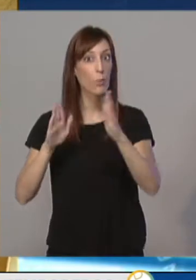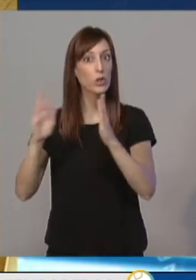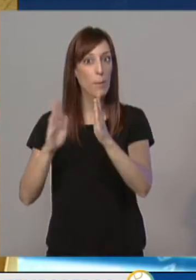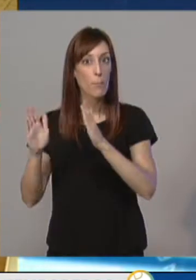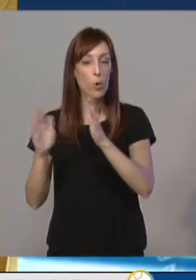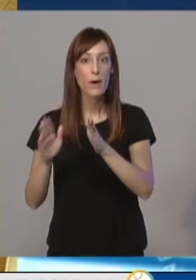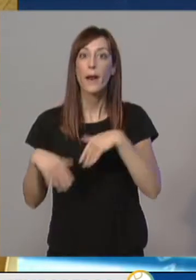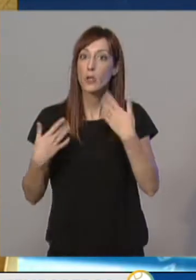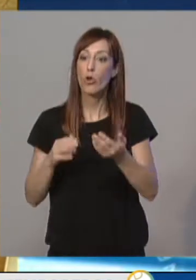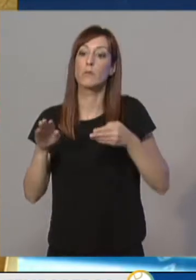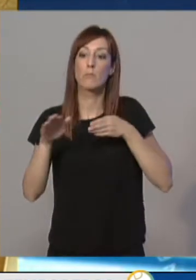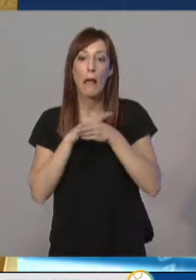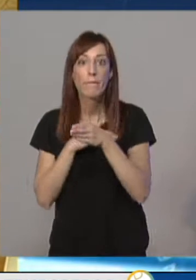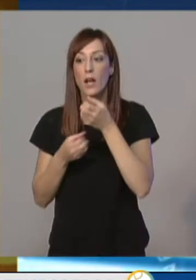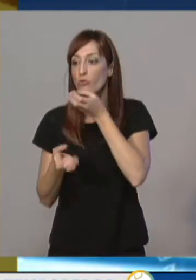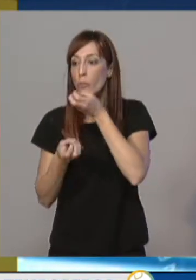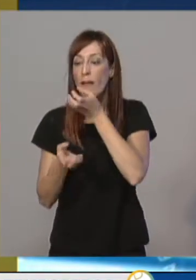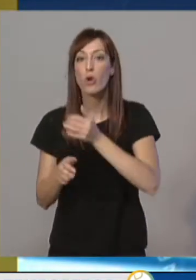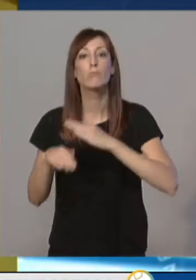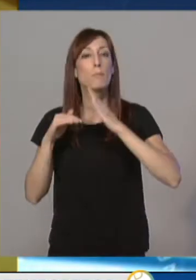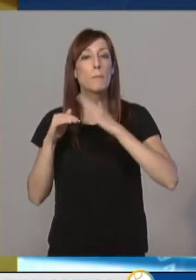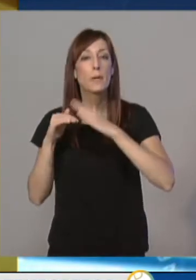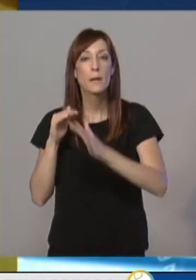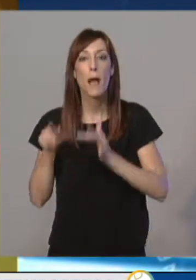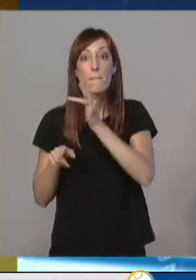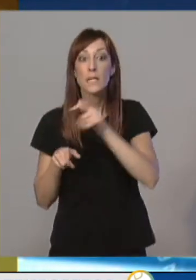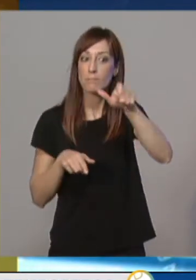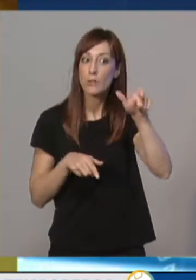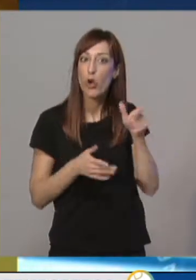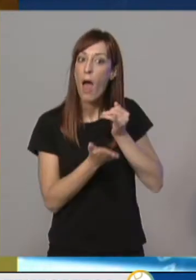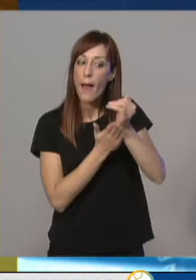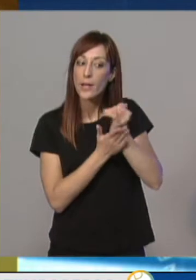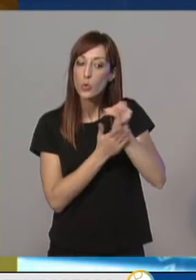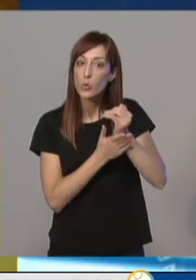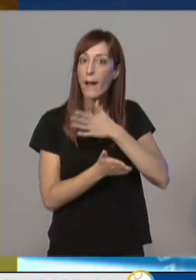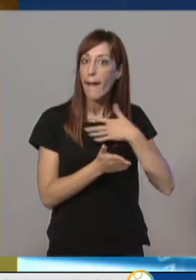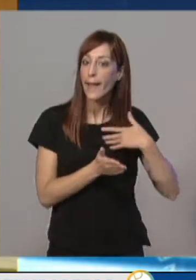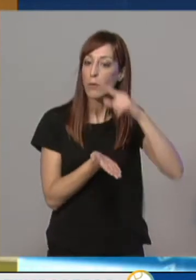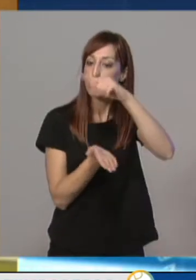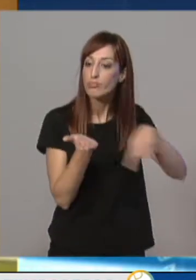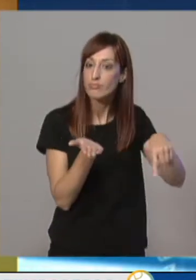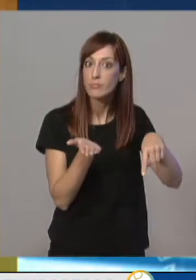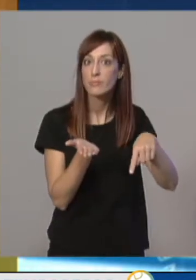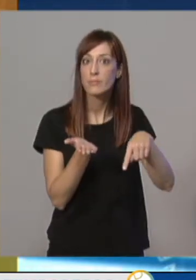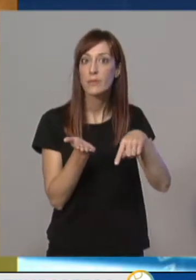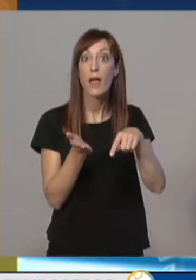la información necesaria... ...y también los agricultores interesados en contratar... ...mano de obra. Una vez acapada la campaña de la vendimia...